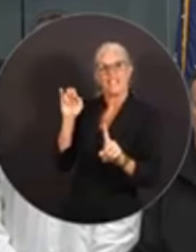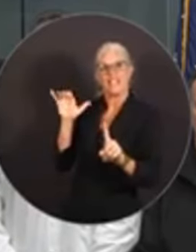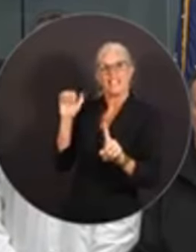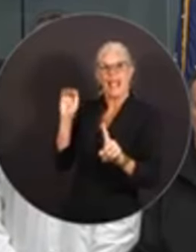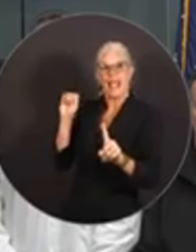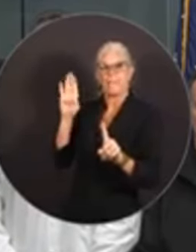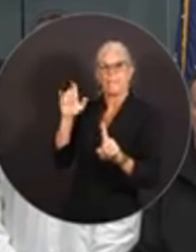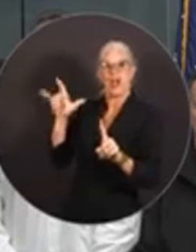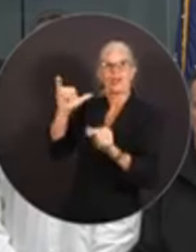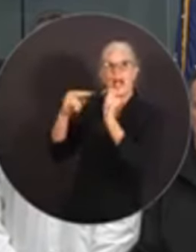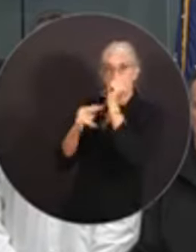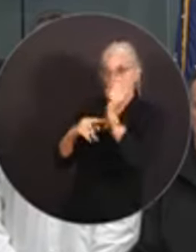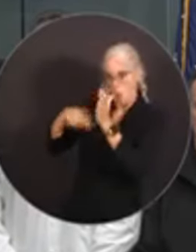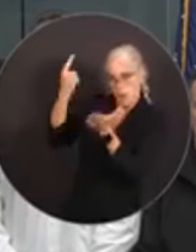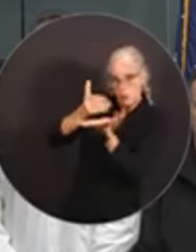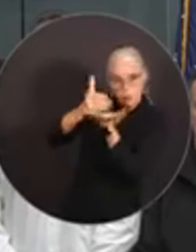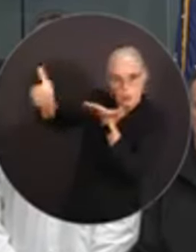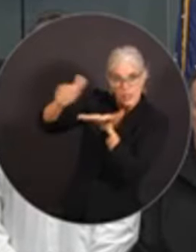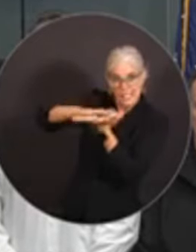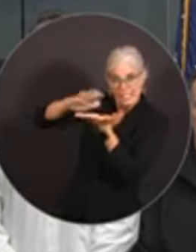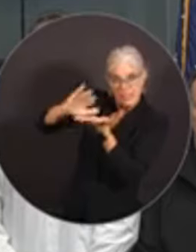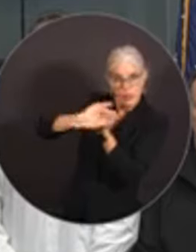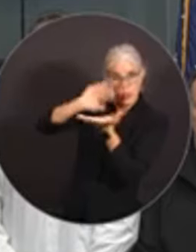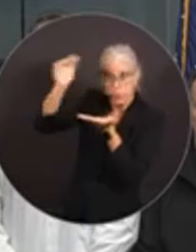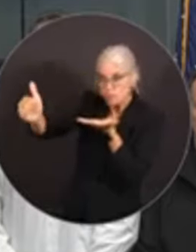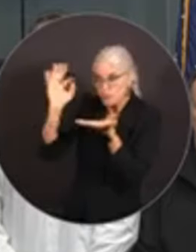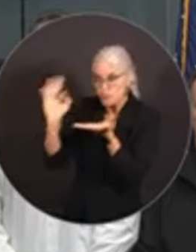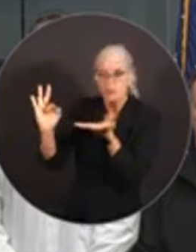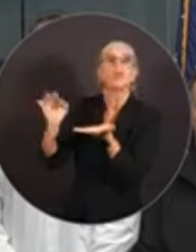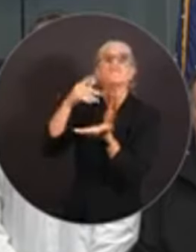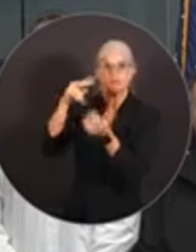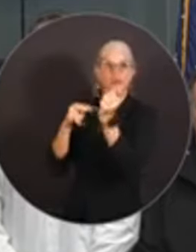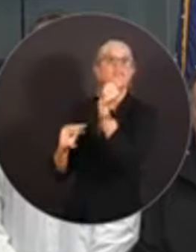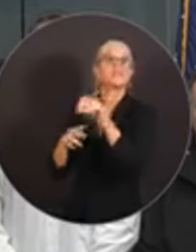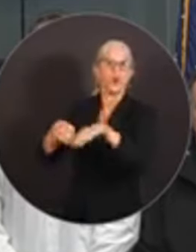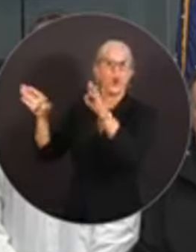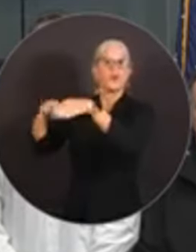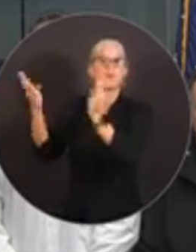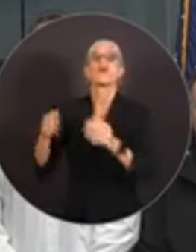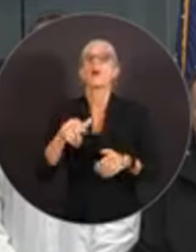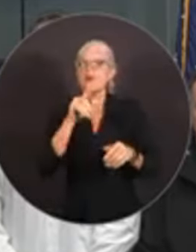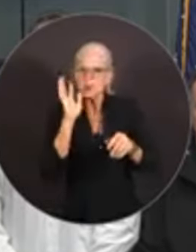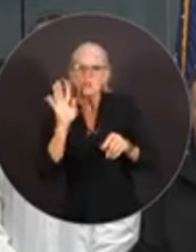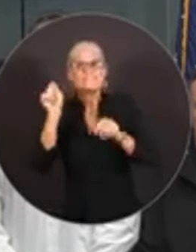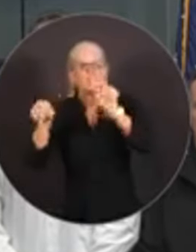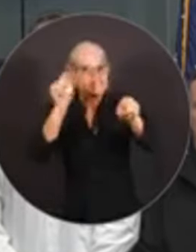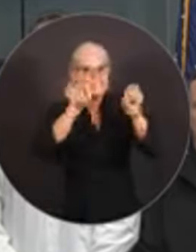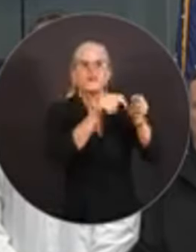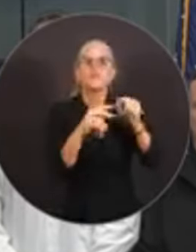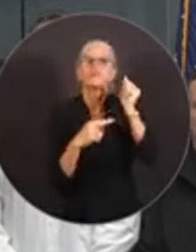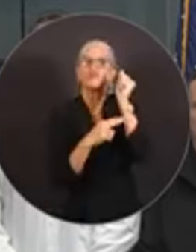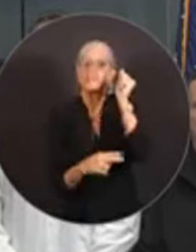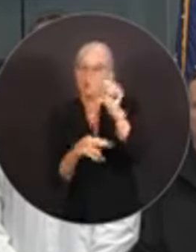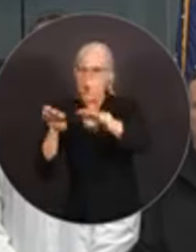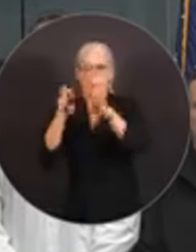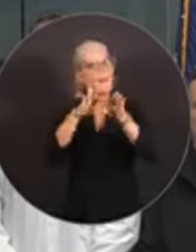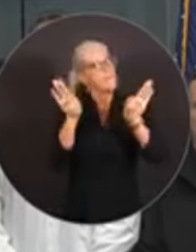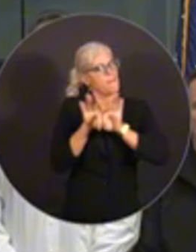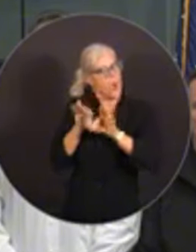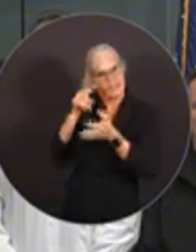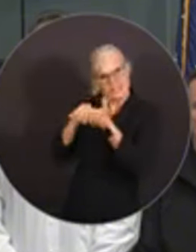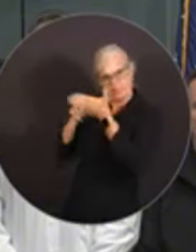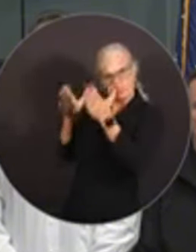esos escombros, se prevé que se abran más tarde hoy. Otros puentes serán abiertos en cuanto ocurran las inspecciones.